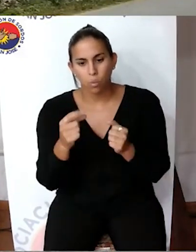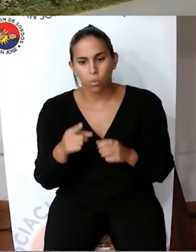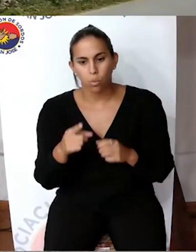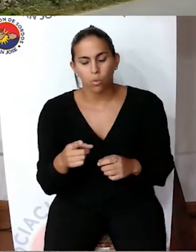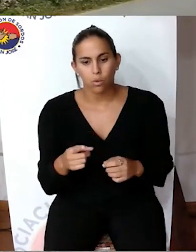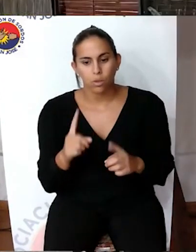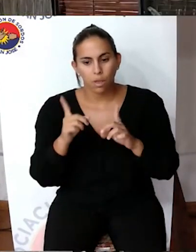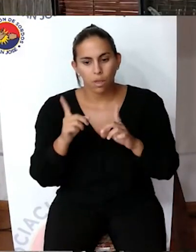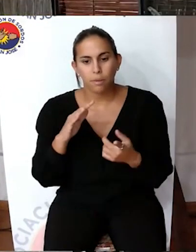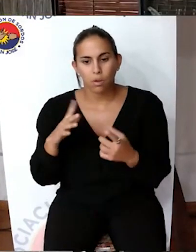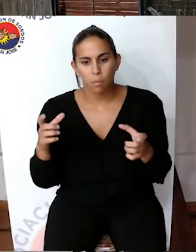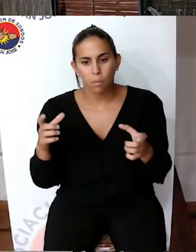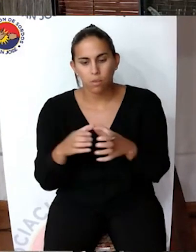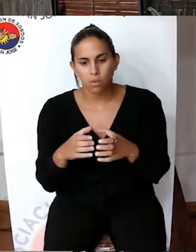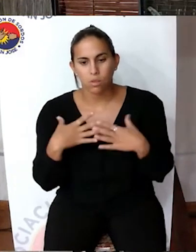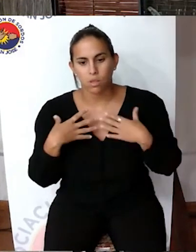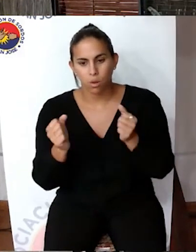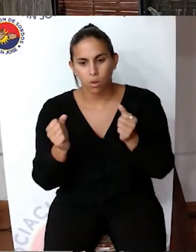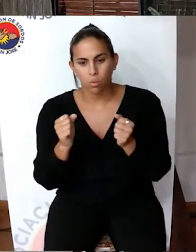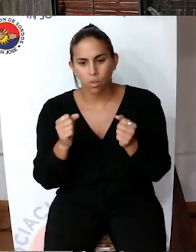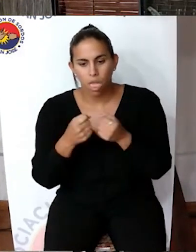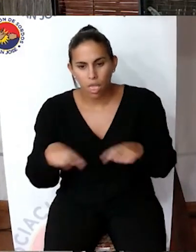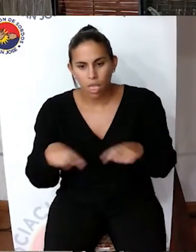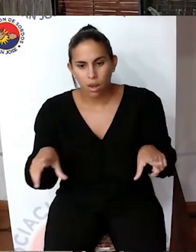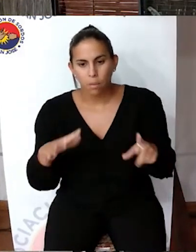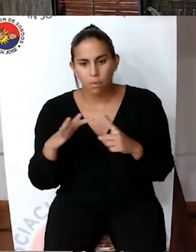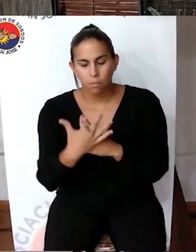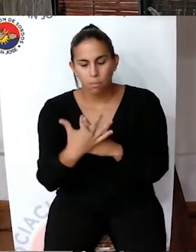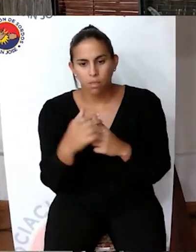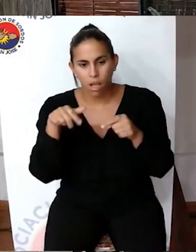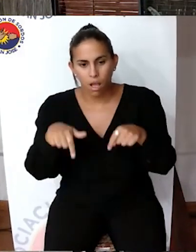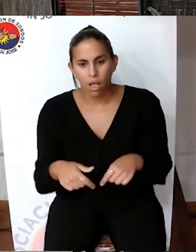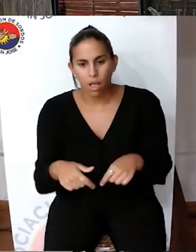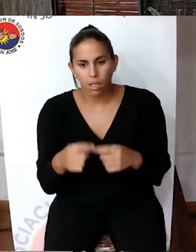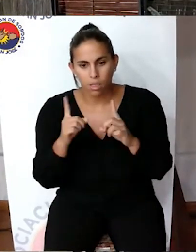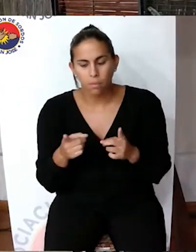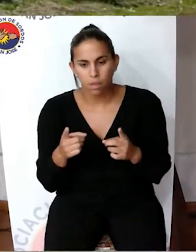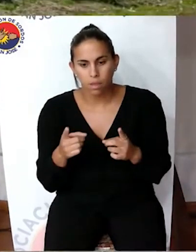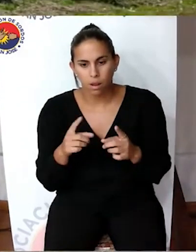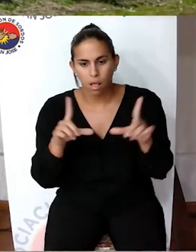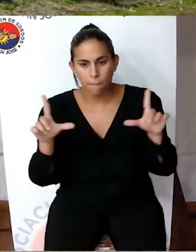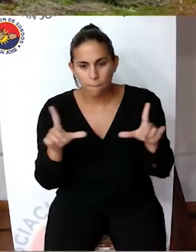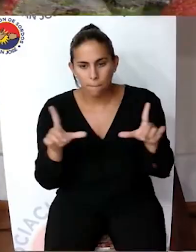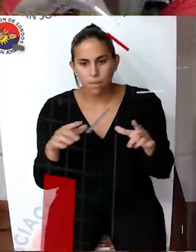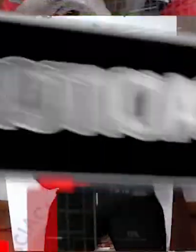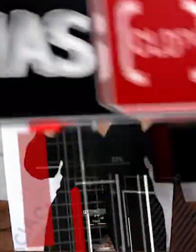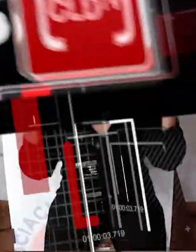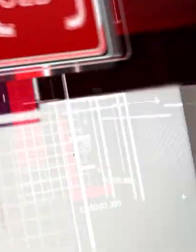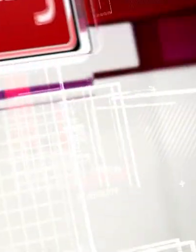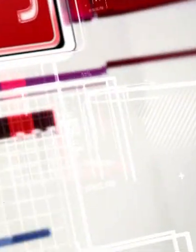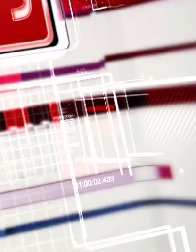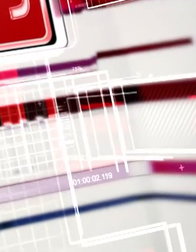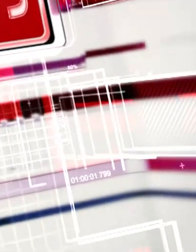y a la Comisión de Salud, Higiene y Medio Ambiente de este cuerpo, así como a la prensa en general. Muchas gracias.